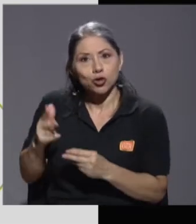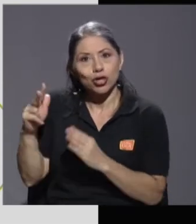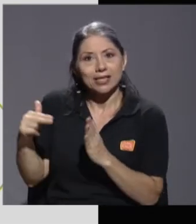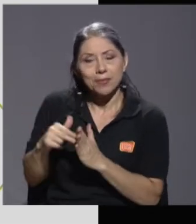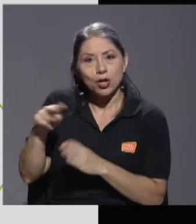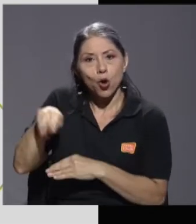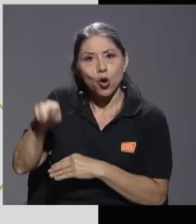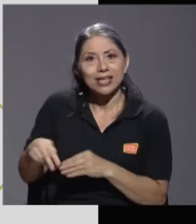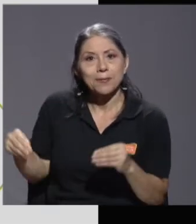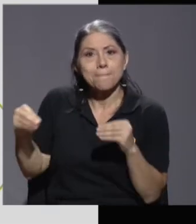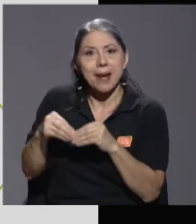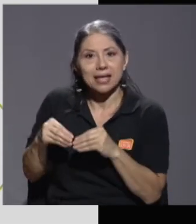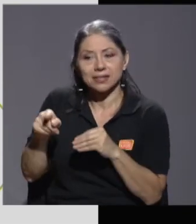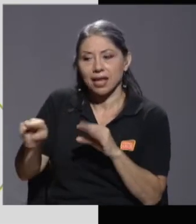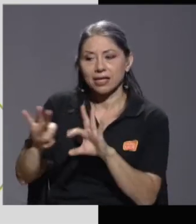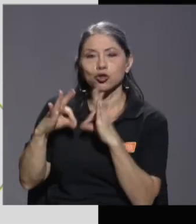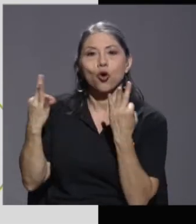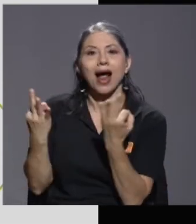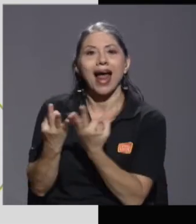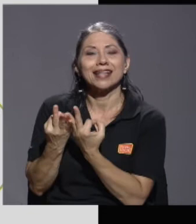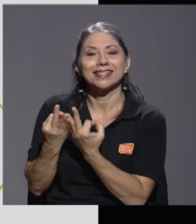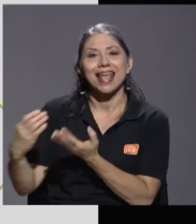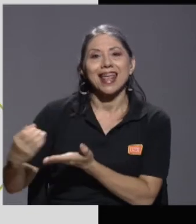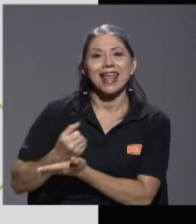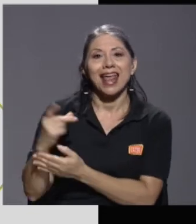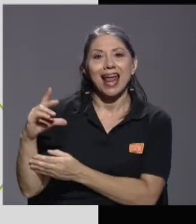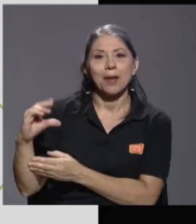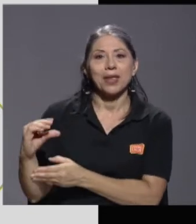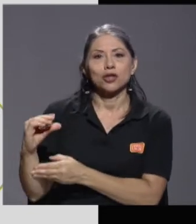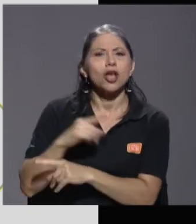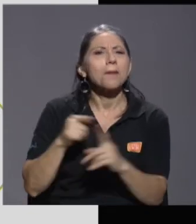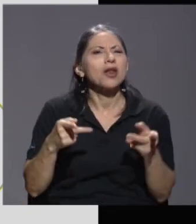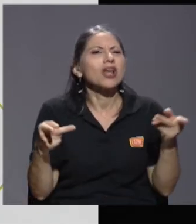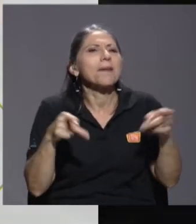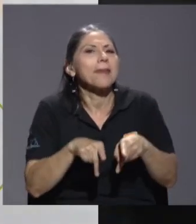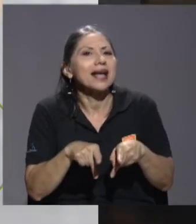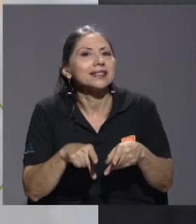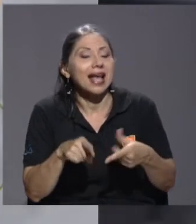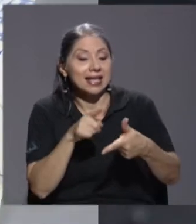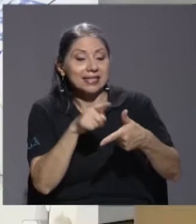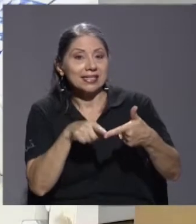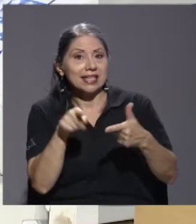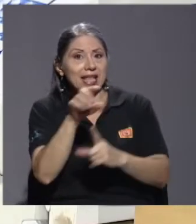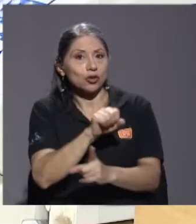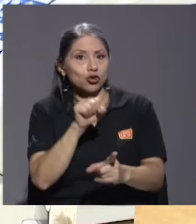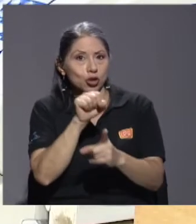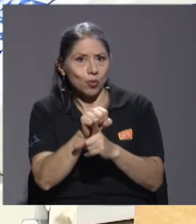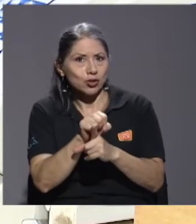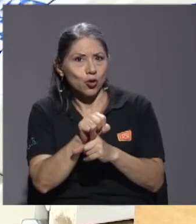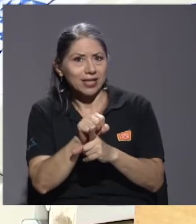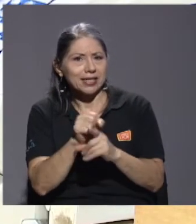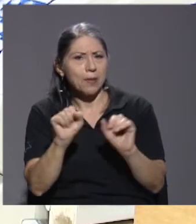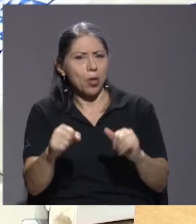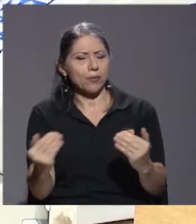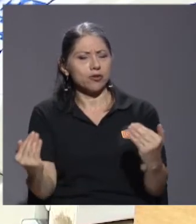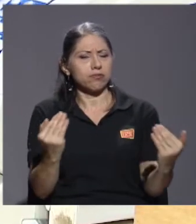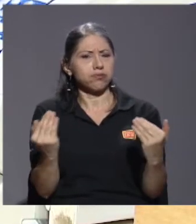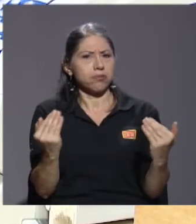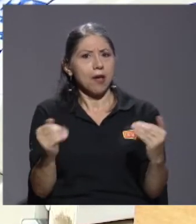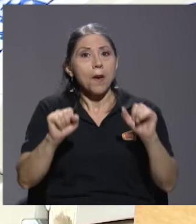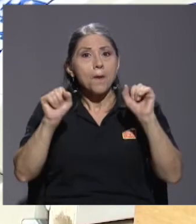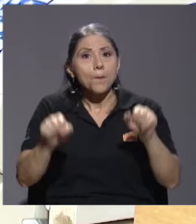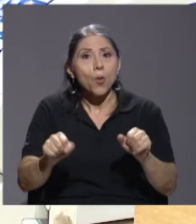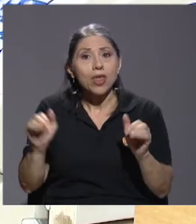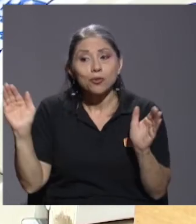para los hogares de menores ingresos. Pero ¿qué pasa si combinamos los dos escenarios que acabamos de hacer en donde podemos bajar la tasa de impuesto al valor